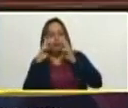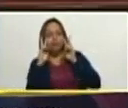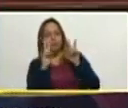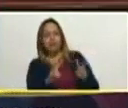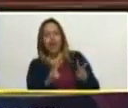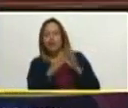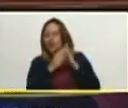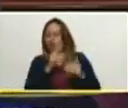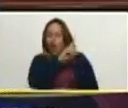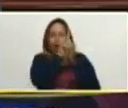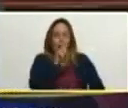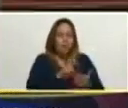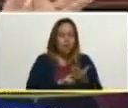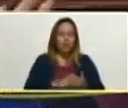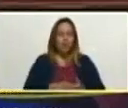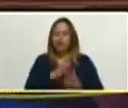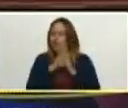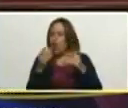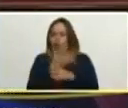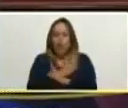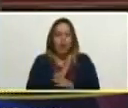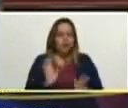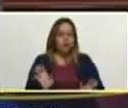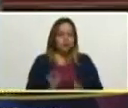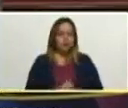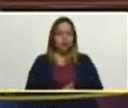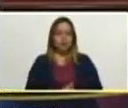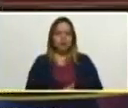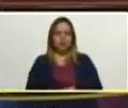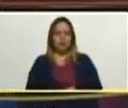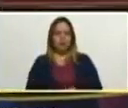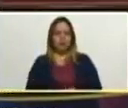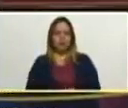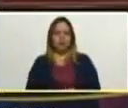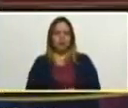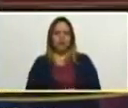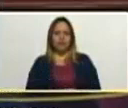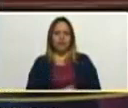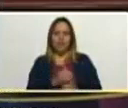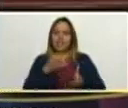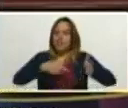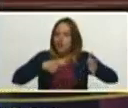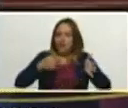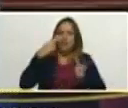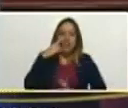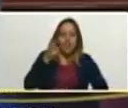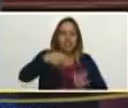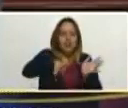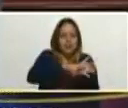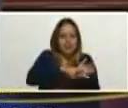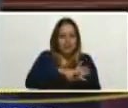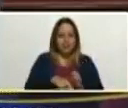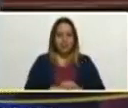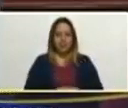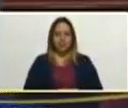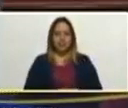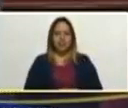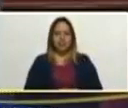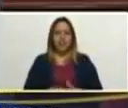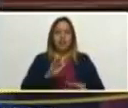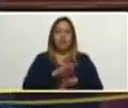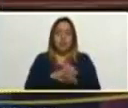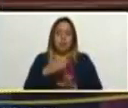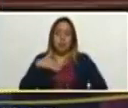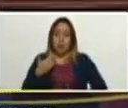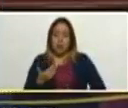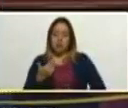todo completico, todos los juegos, todo, y todavía veo las repeticiones, porque ahora uno la